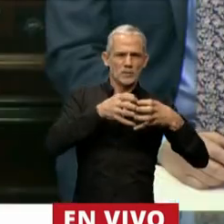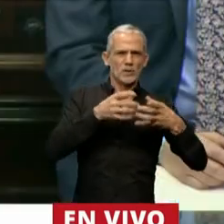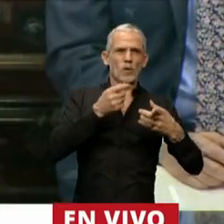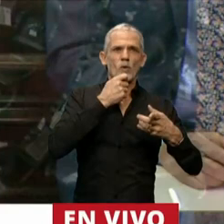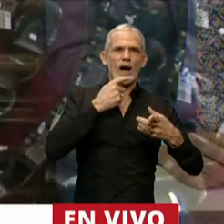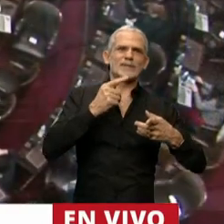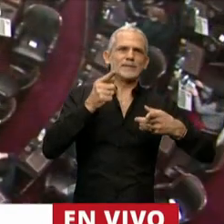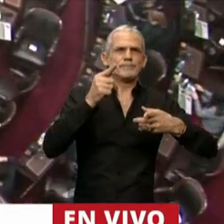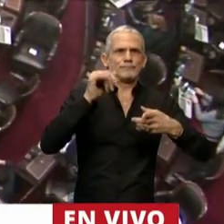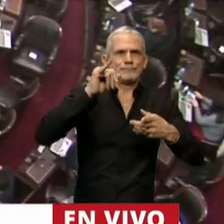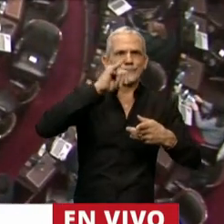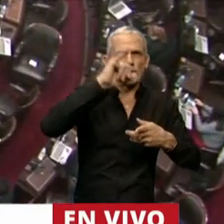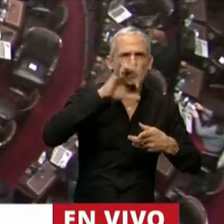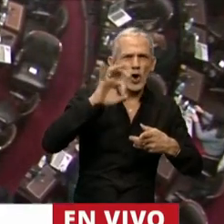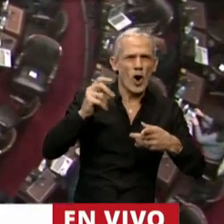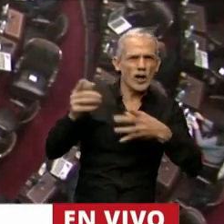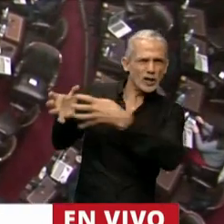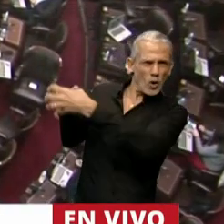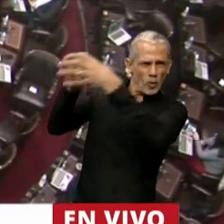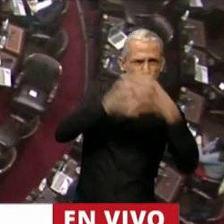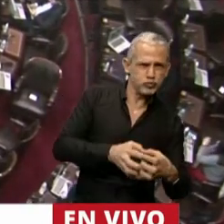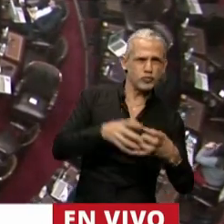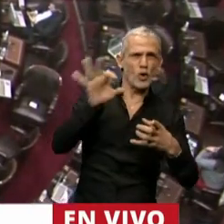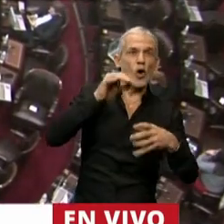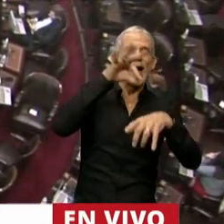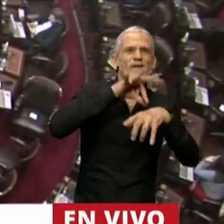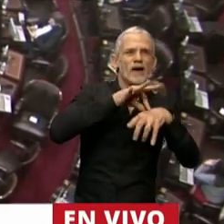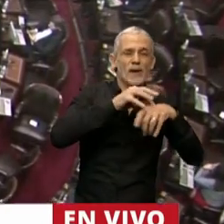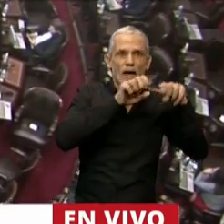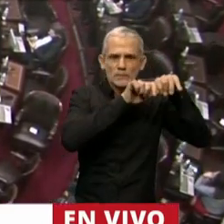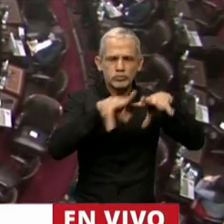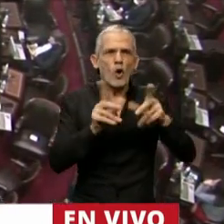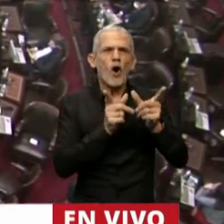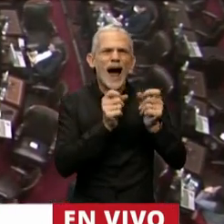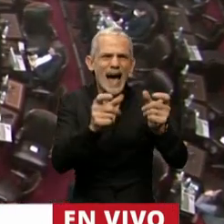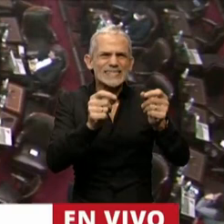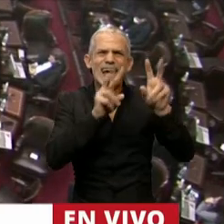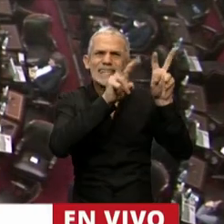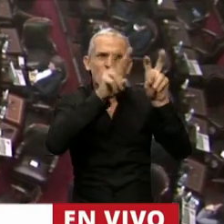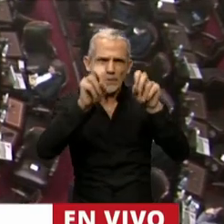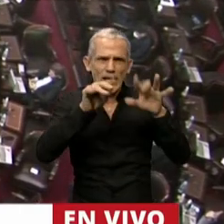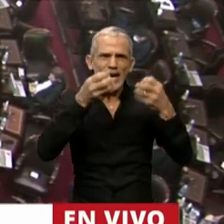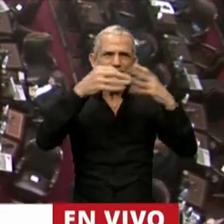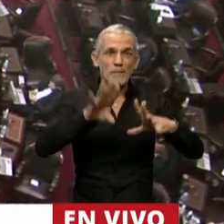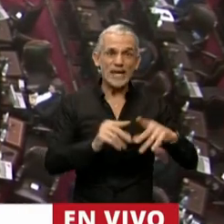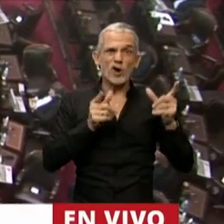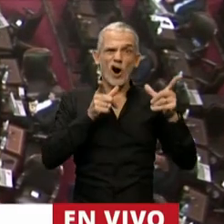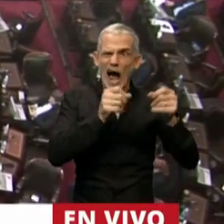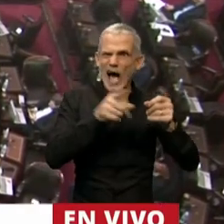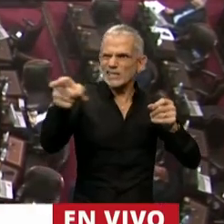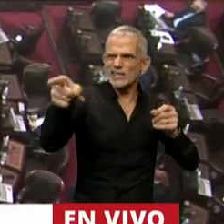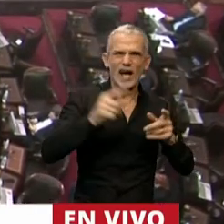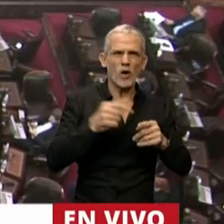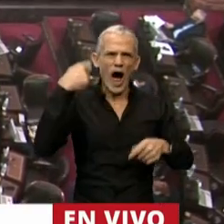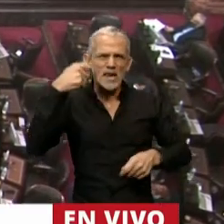aluvión zoológico o una enfermedad o el cáncer, cuando una discusión se inicia de ese modo,